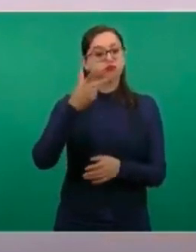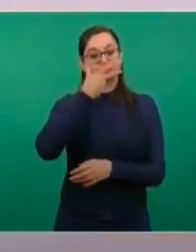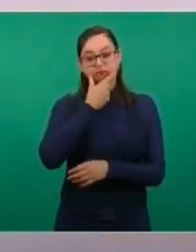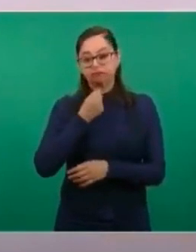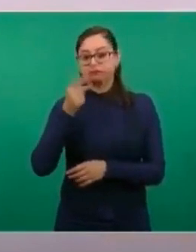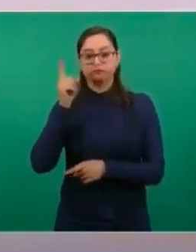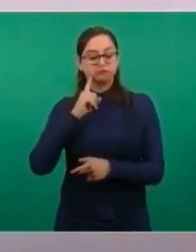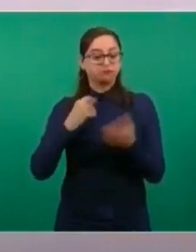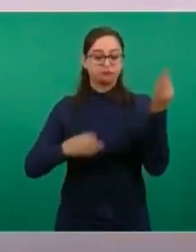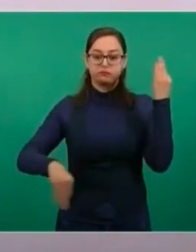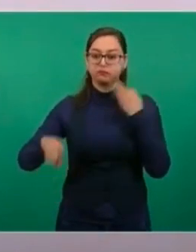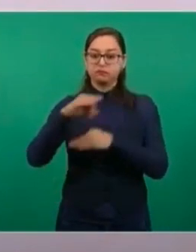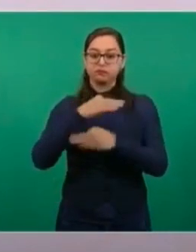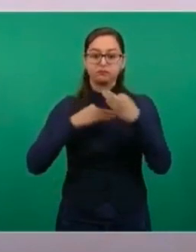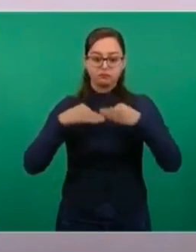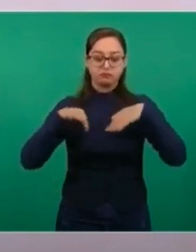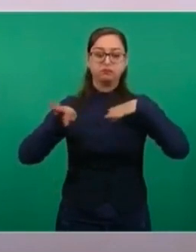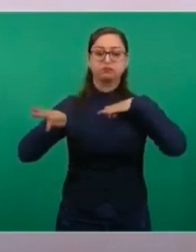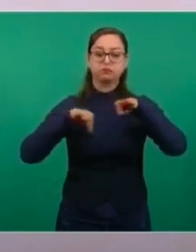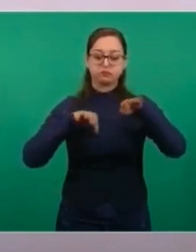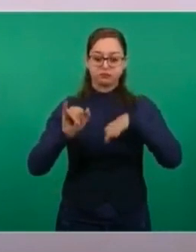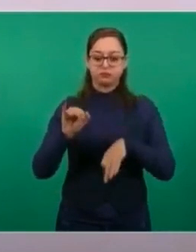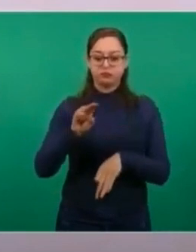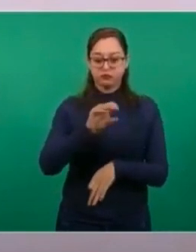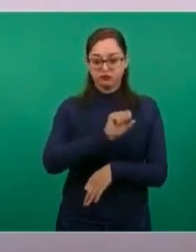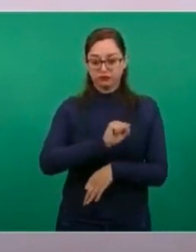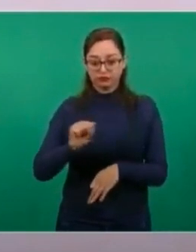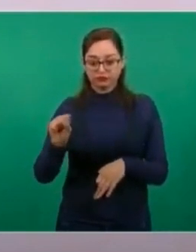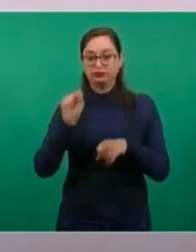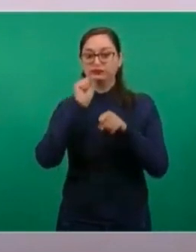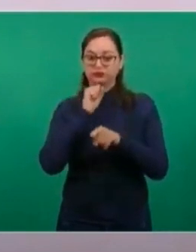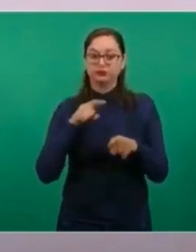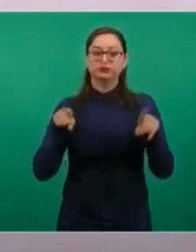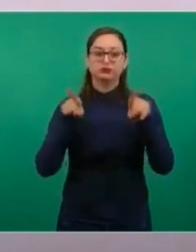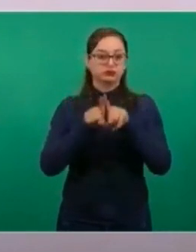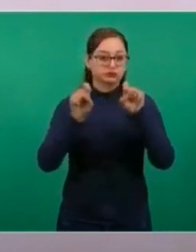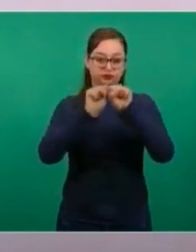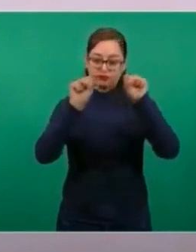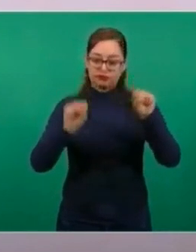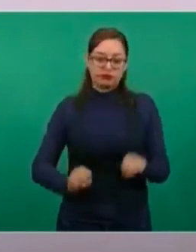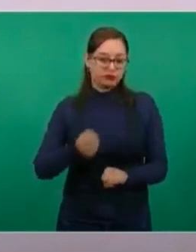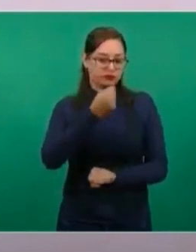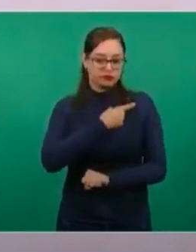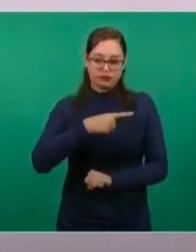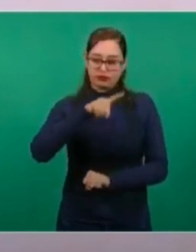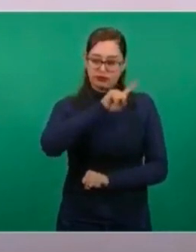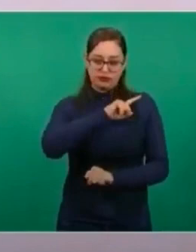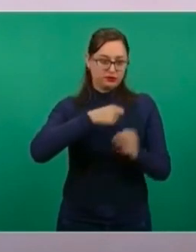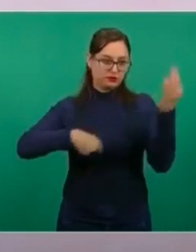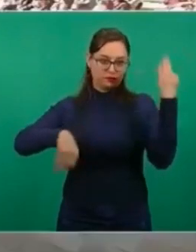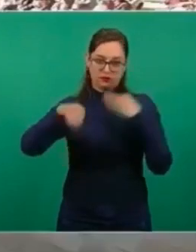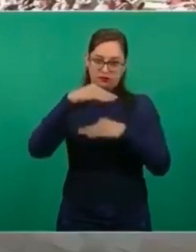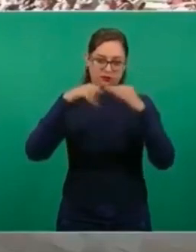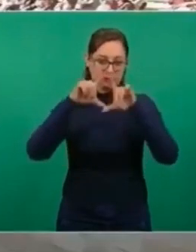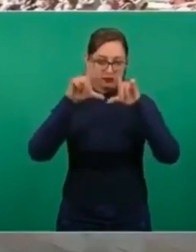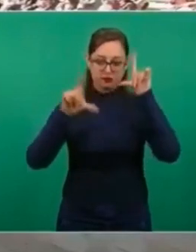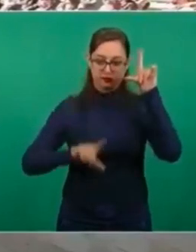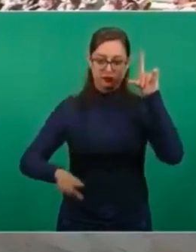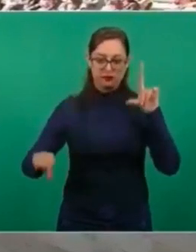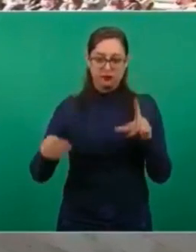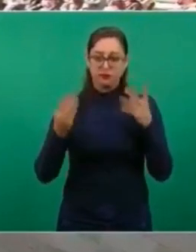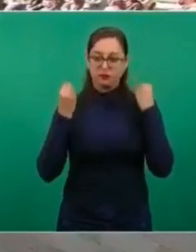trabajadores del IMSS y del sector salud de nuestro país, nuestro